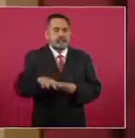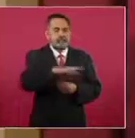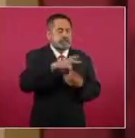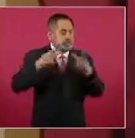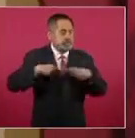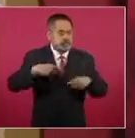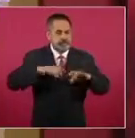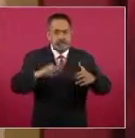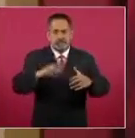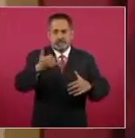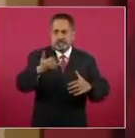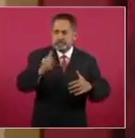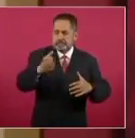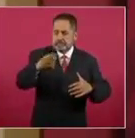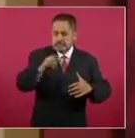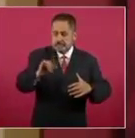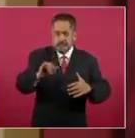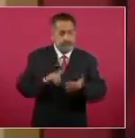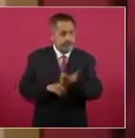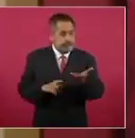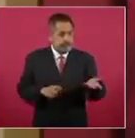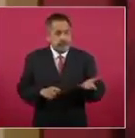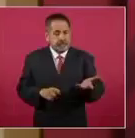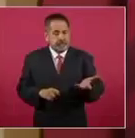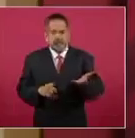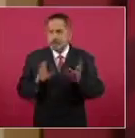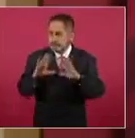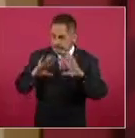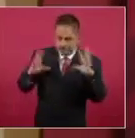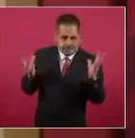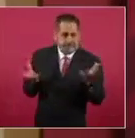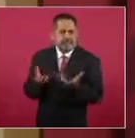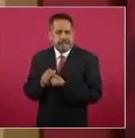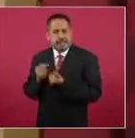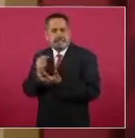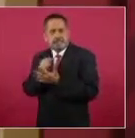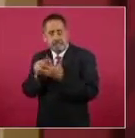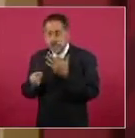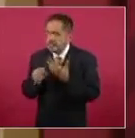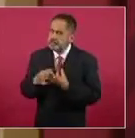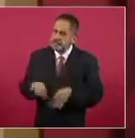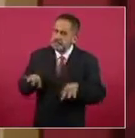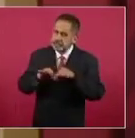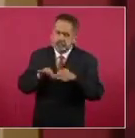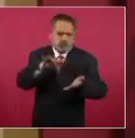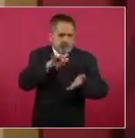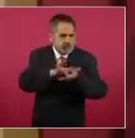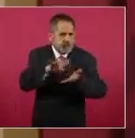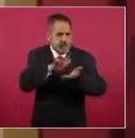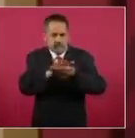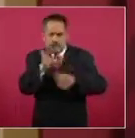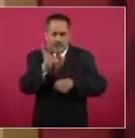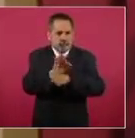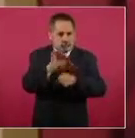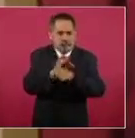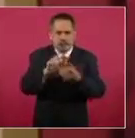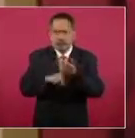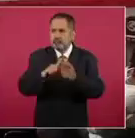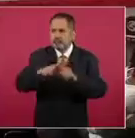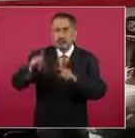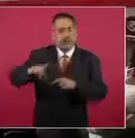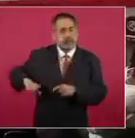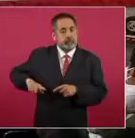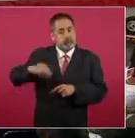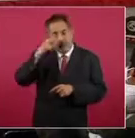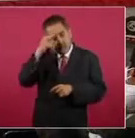en cuanto al bienestar integral, se han realizado un conjunto de acciones muy importantes por las diversas dependencias del